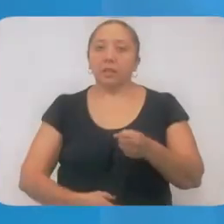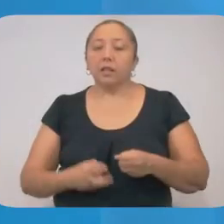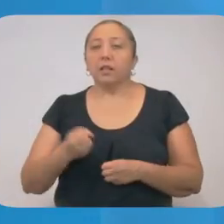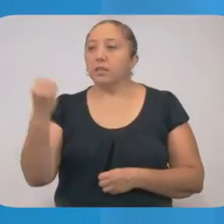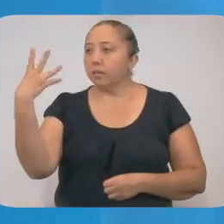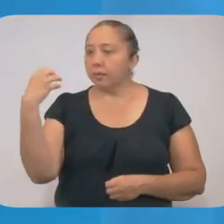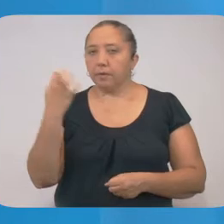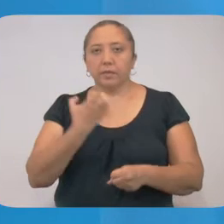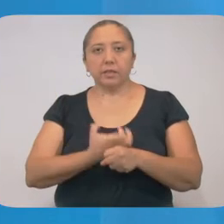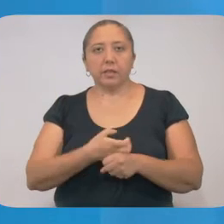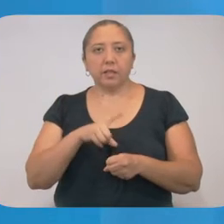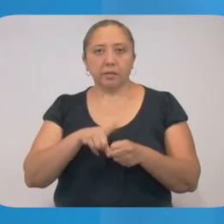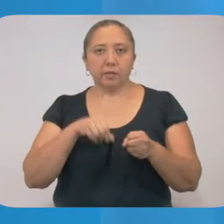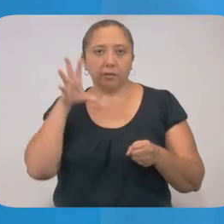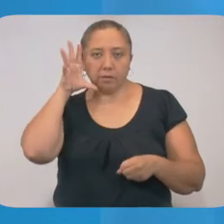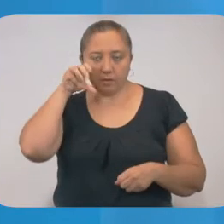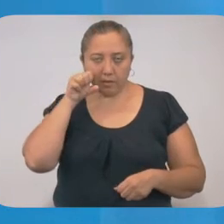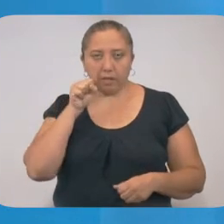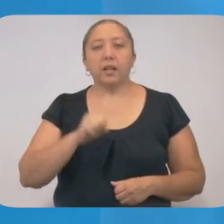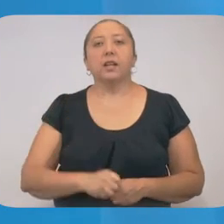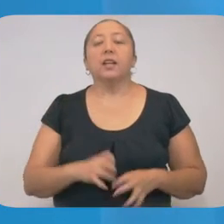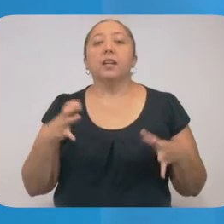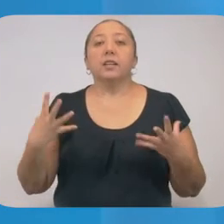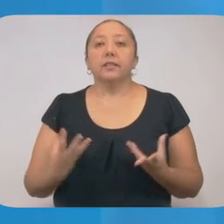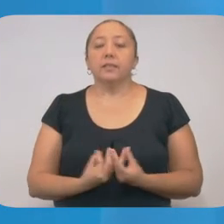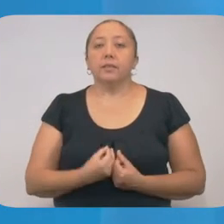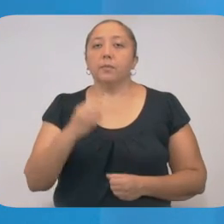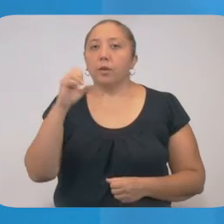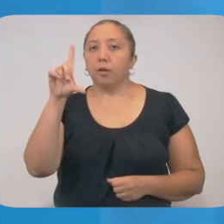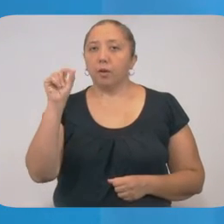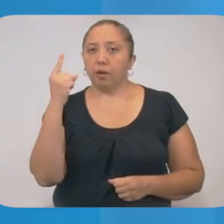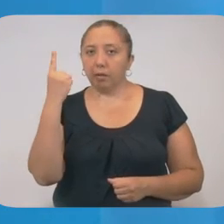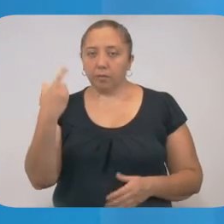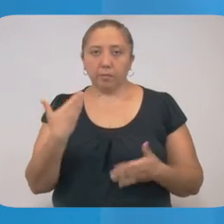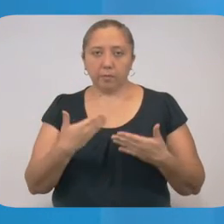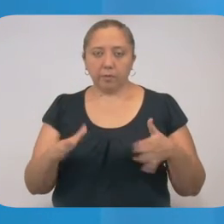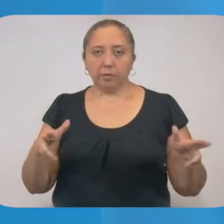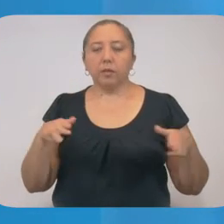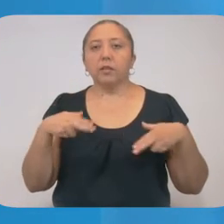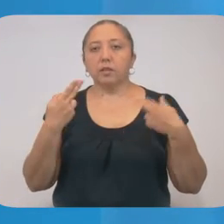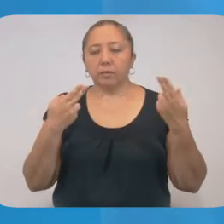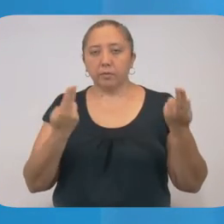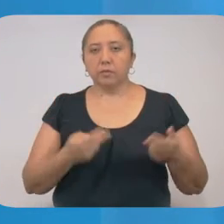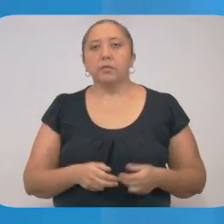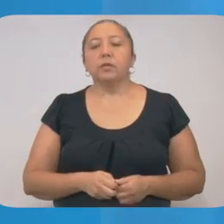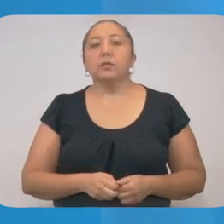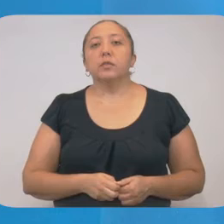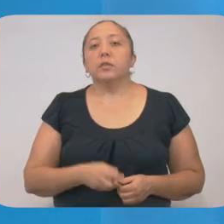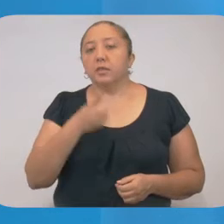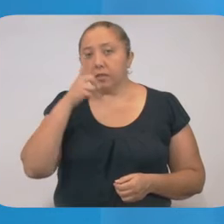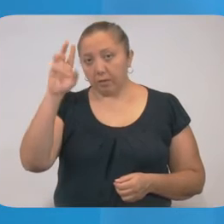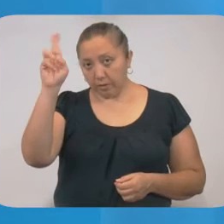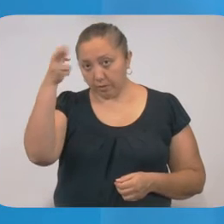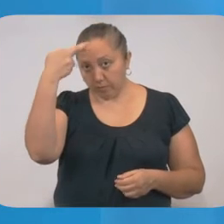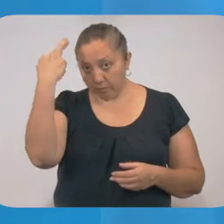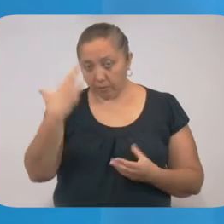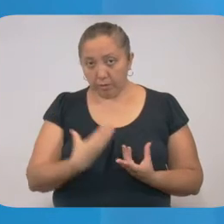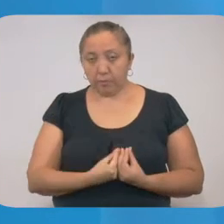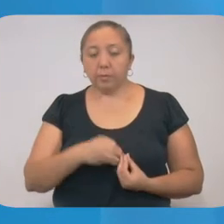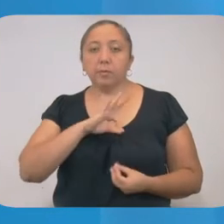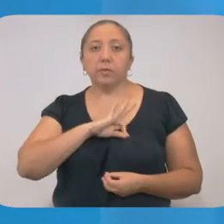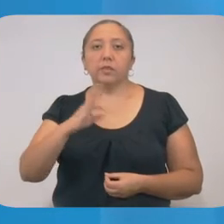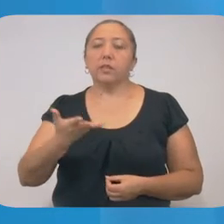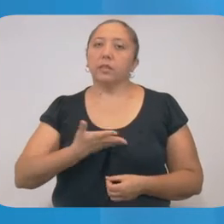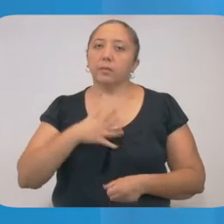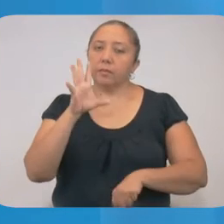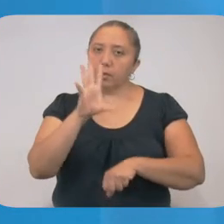El semáforo estatal está en naranja. Estamos en la ola 1 de la reapertura económica. Les recordamos que para poder contar